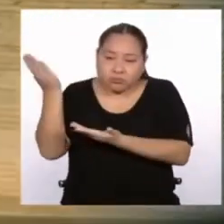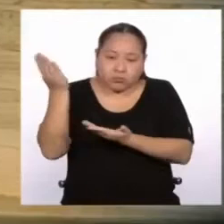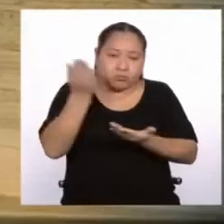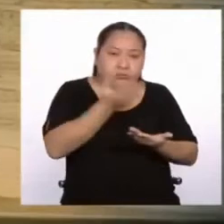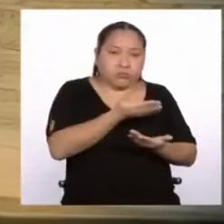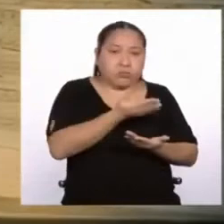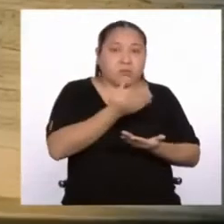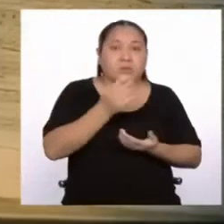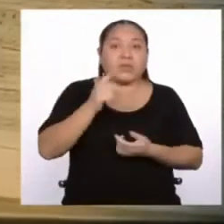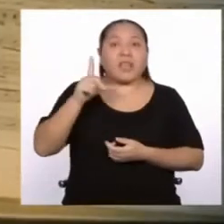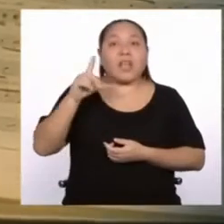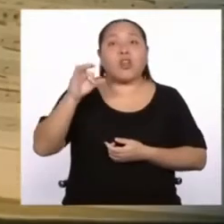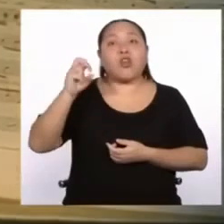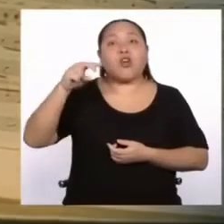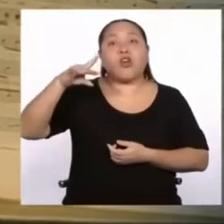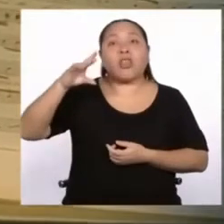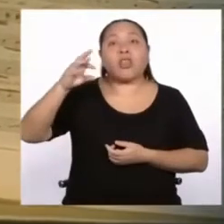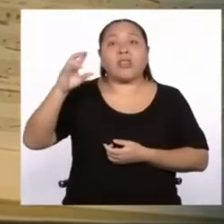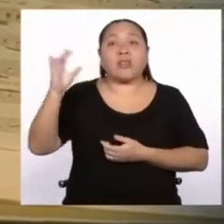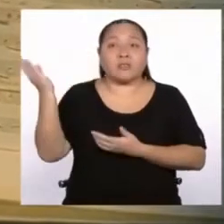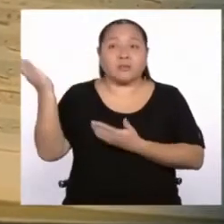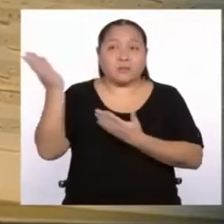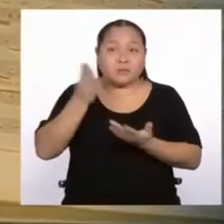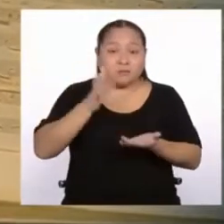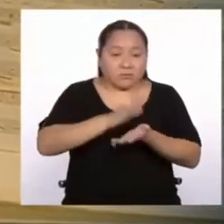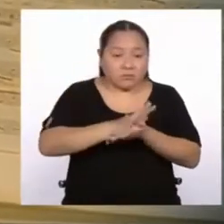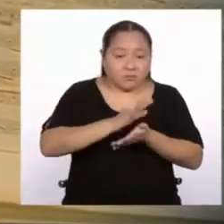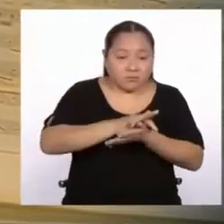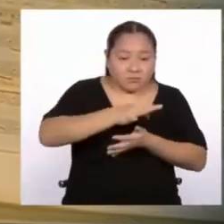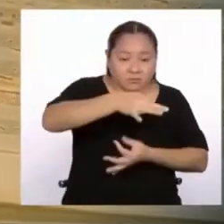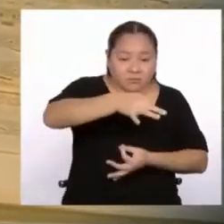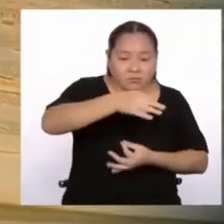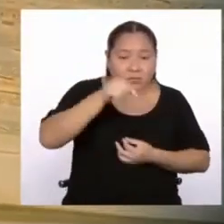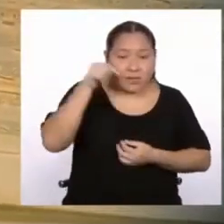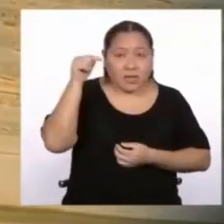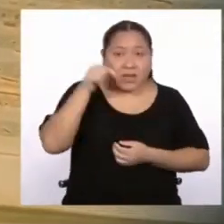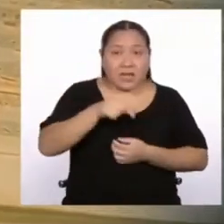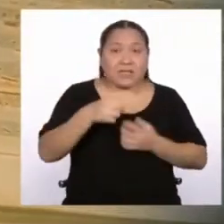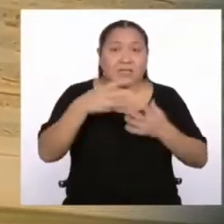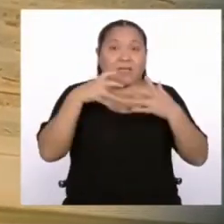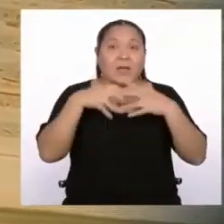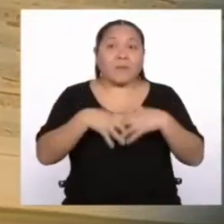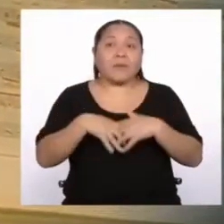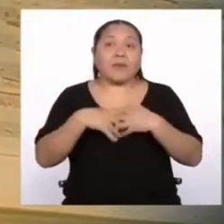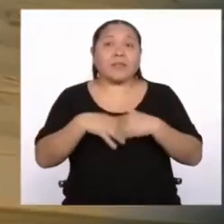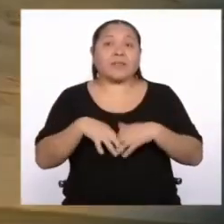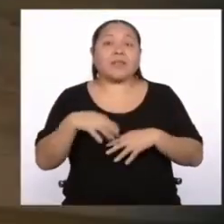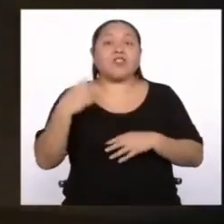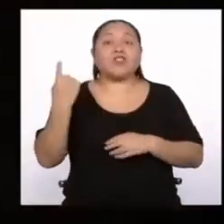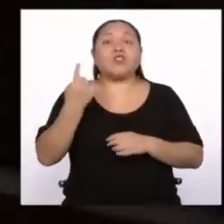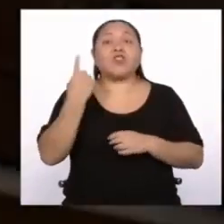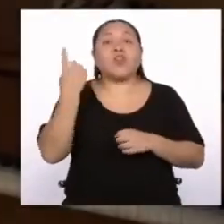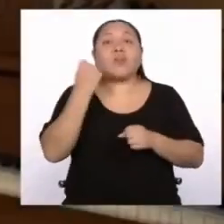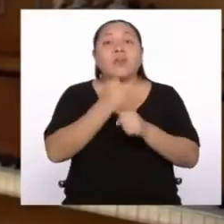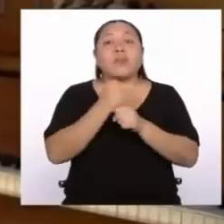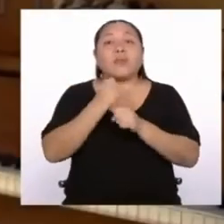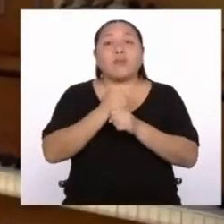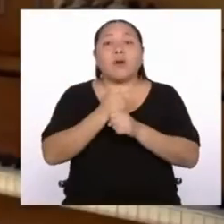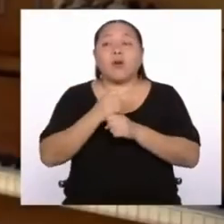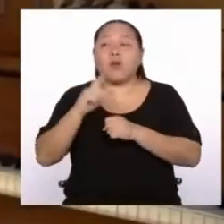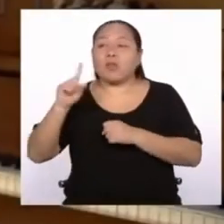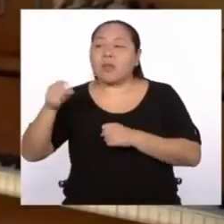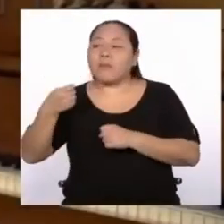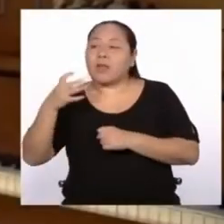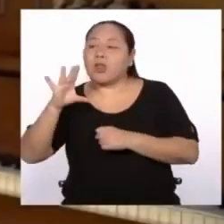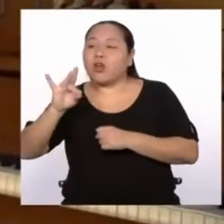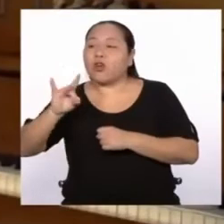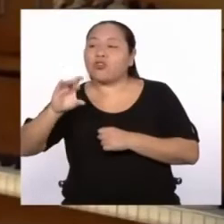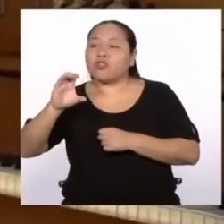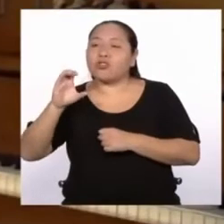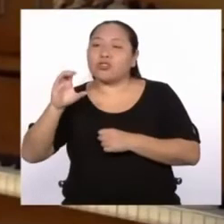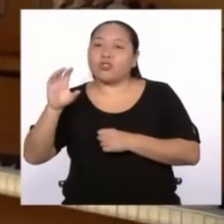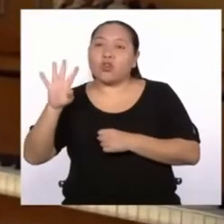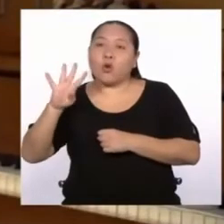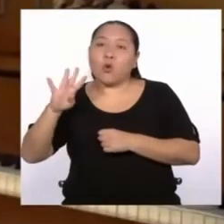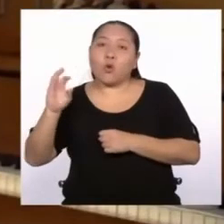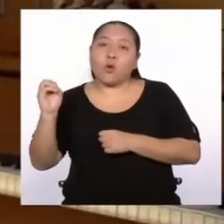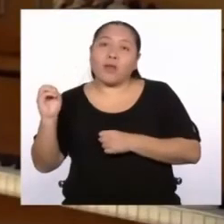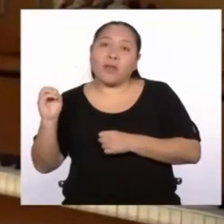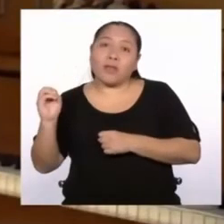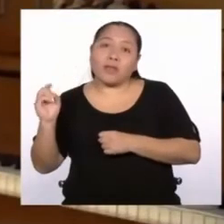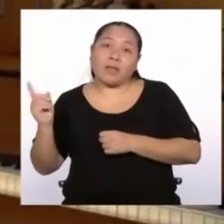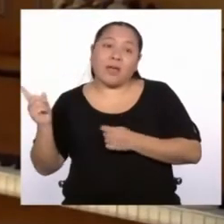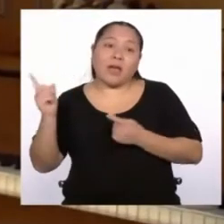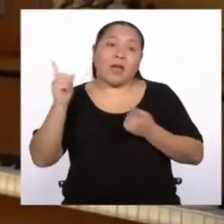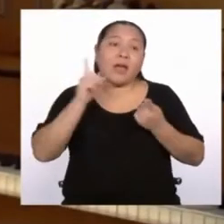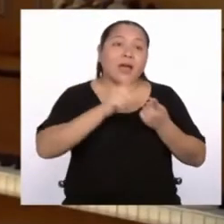y ocurre que esa compañía solamente había funcionado entre 1840 y